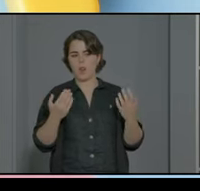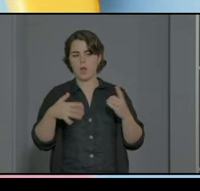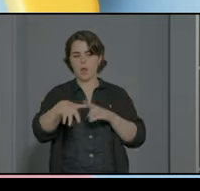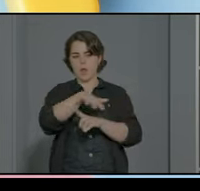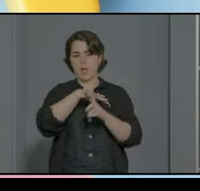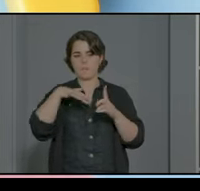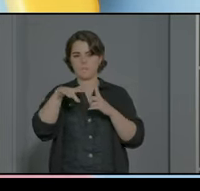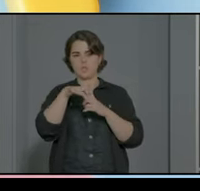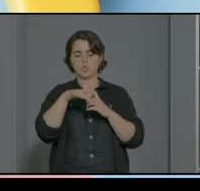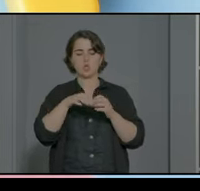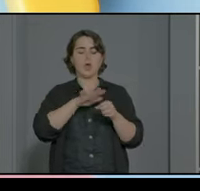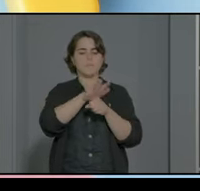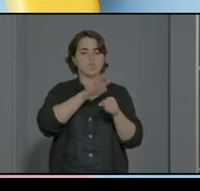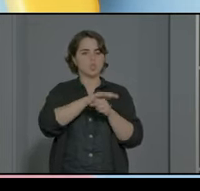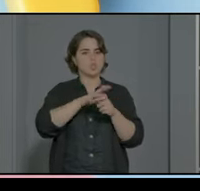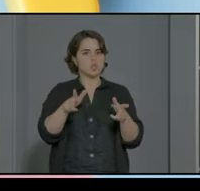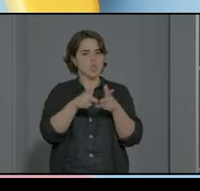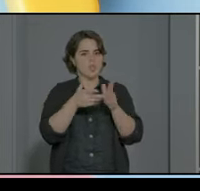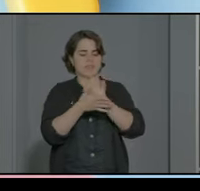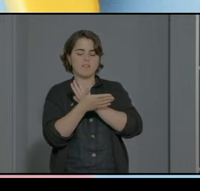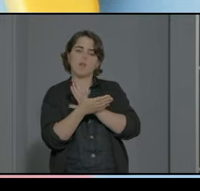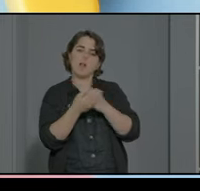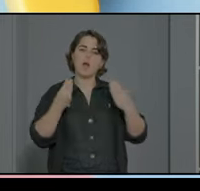donde trabajamos desde una convivencia